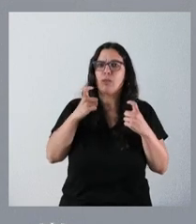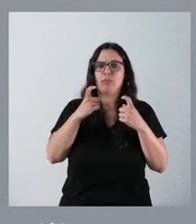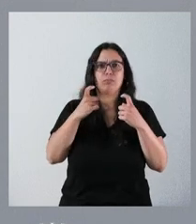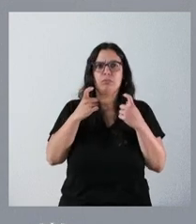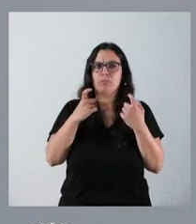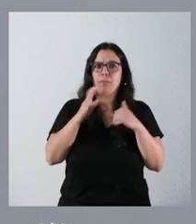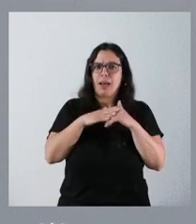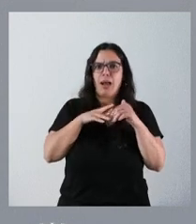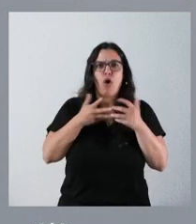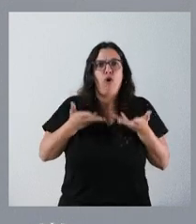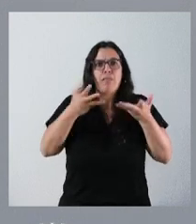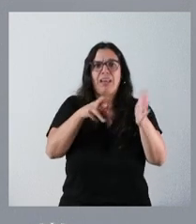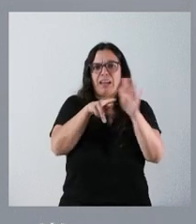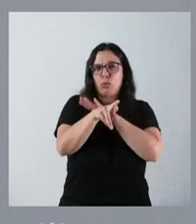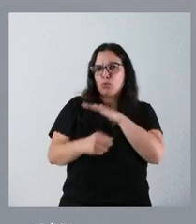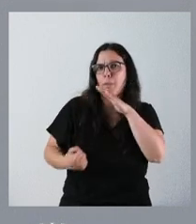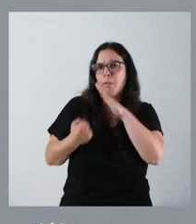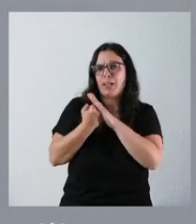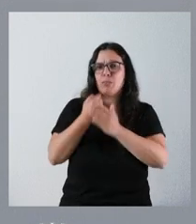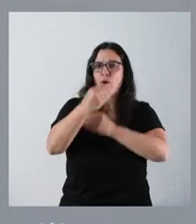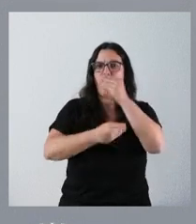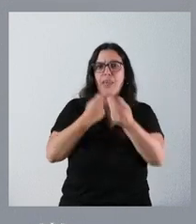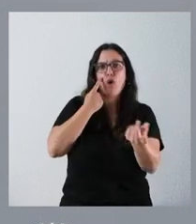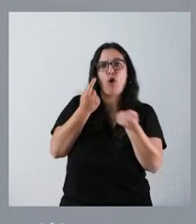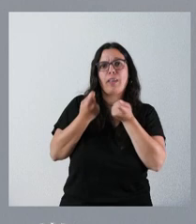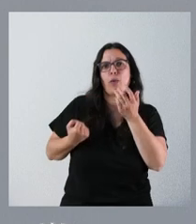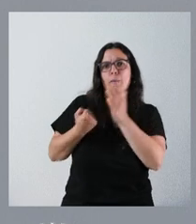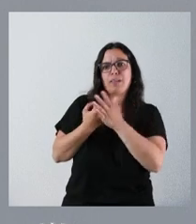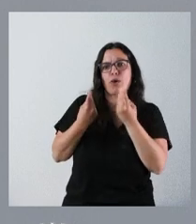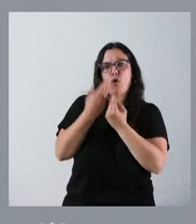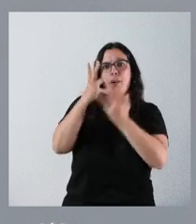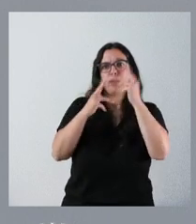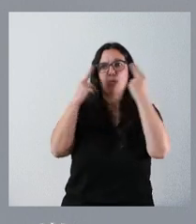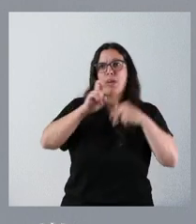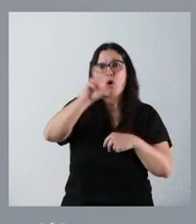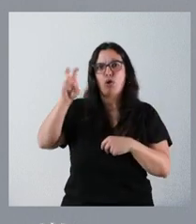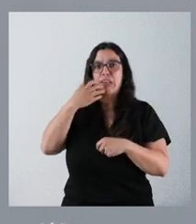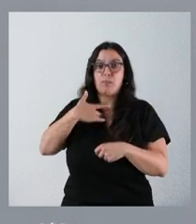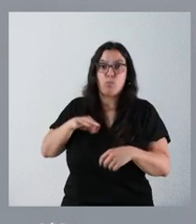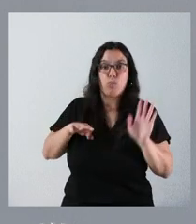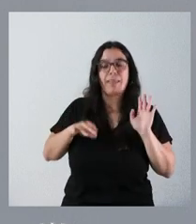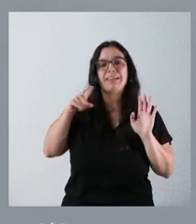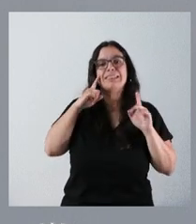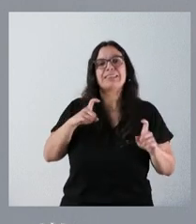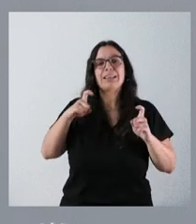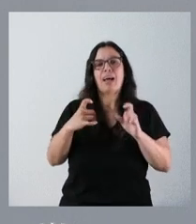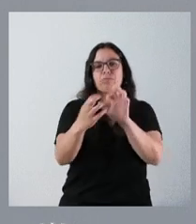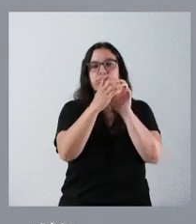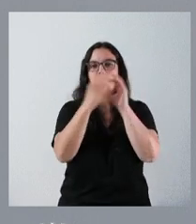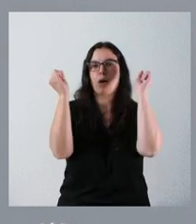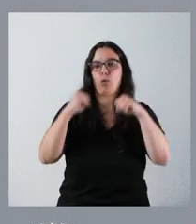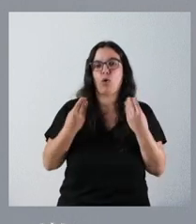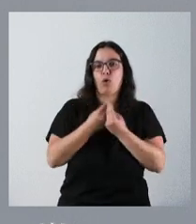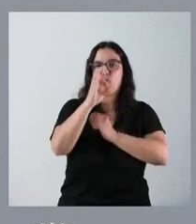todos los recursos, para hacerlo de forma coordinada con otras administraciones públicas, si es posible, y para hacerlo buscando el acuerdo y el consenso con las